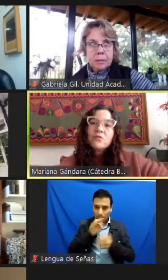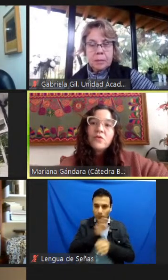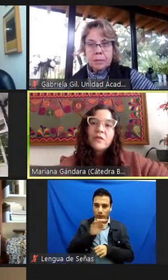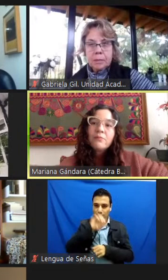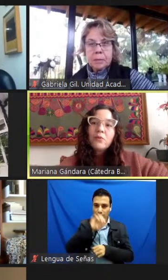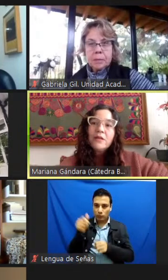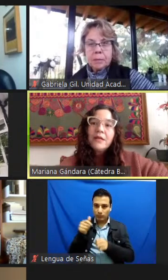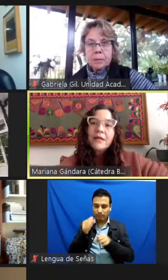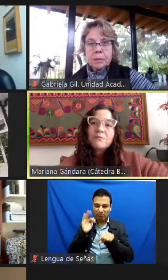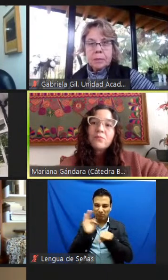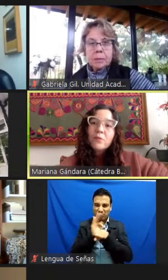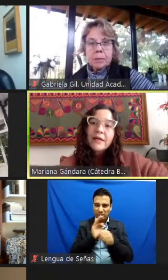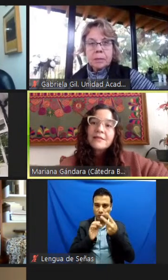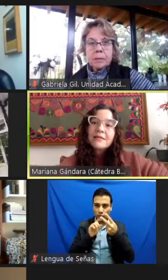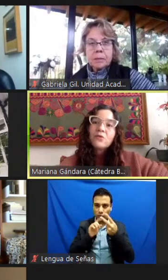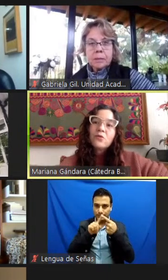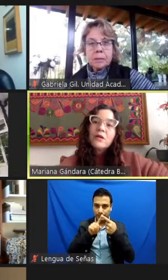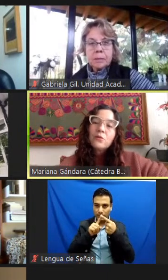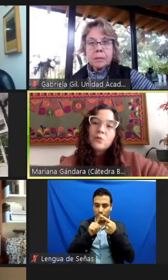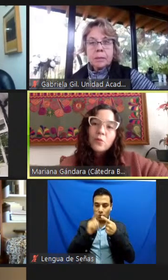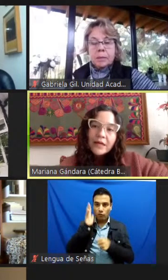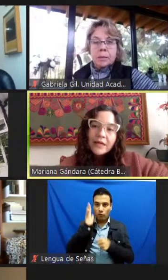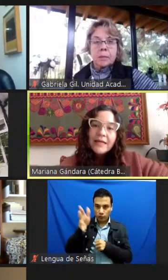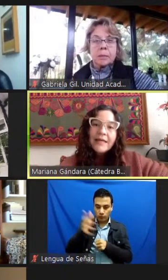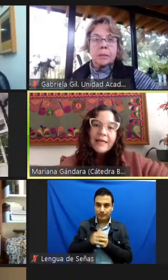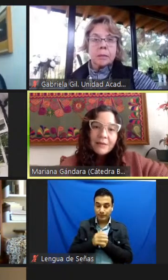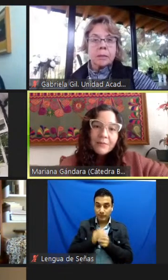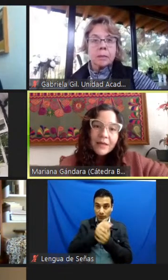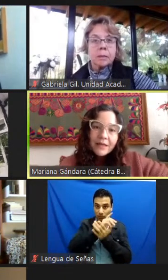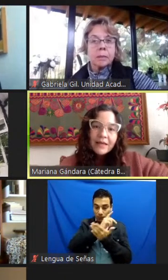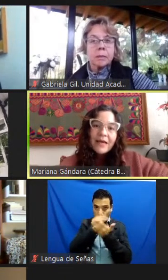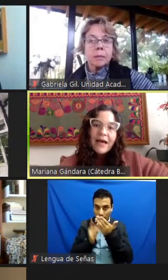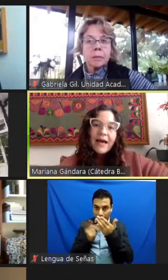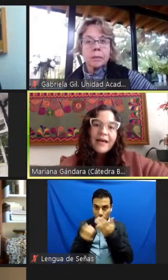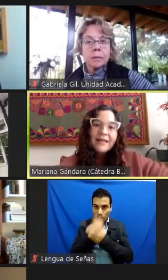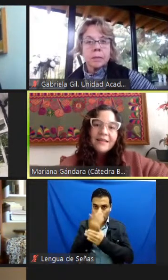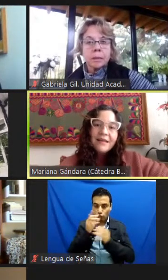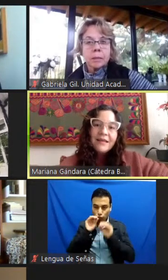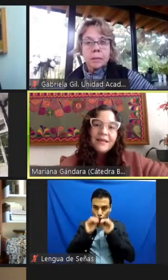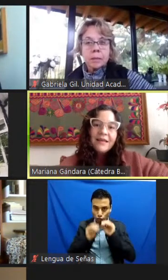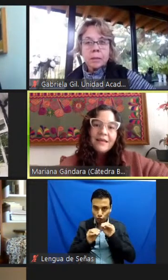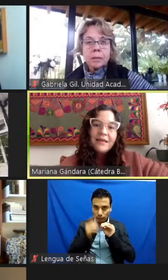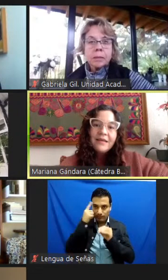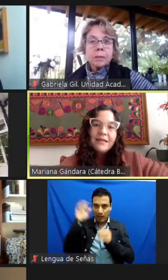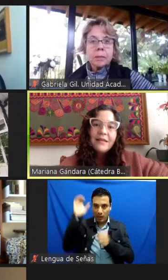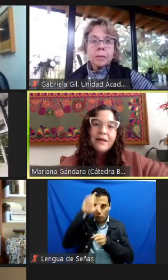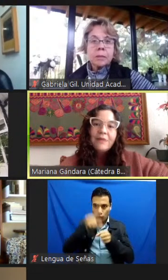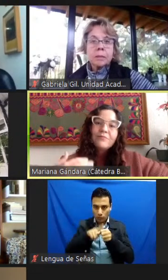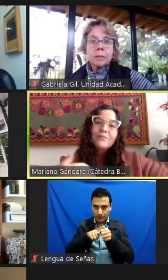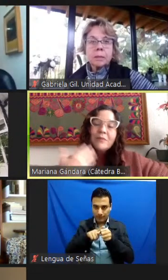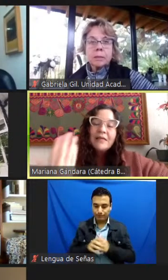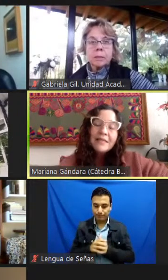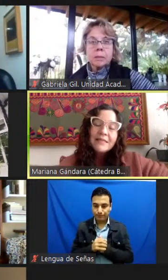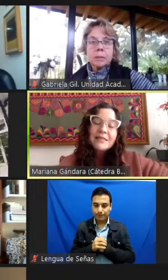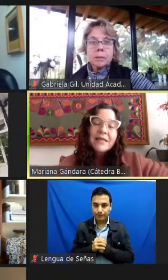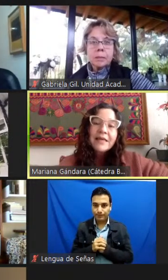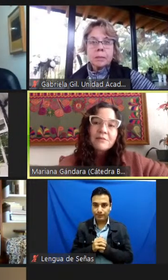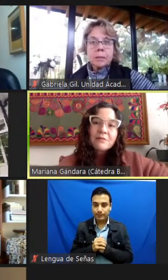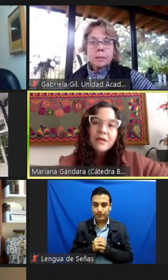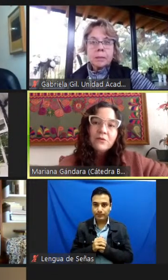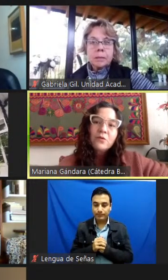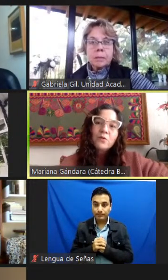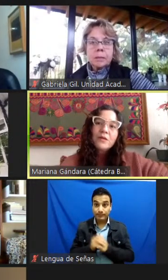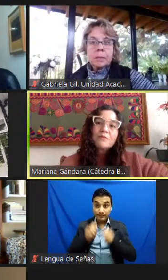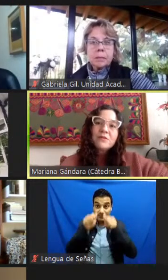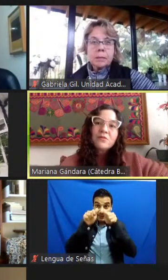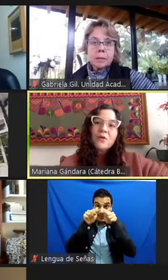en la construcción de políticas públicas en torno a la cultura que realmente hagan de las artes escénicas